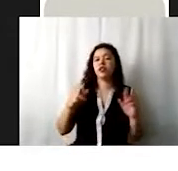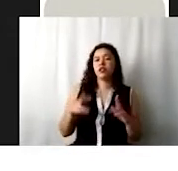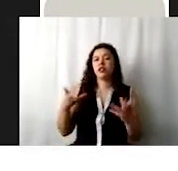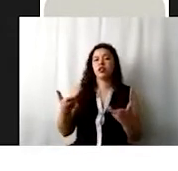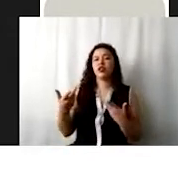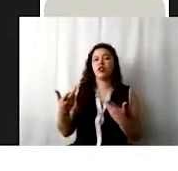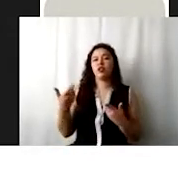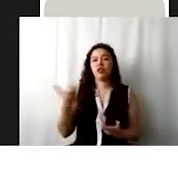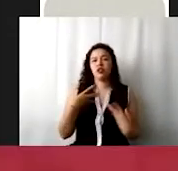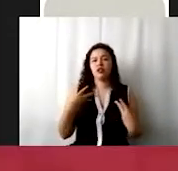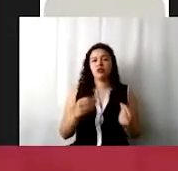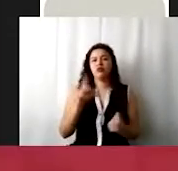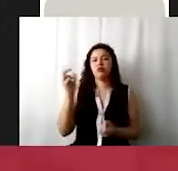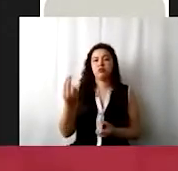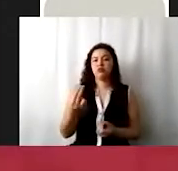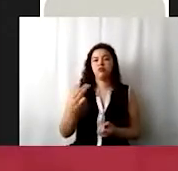recursos.